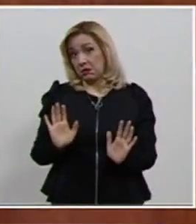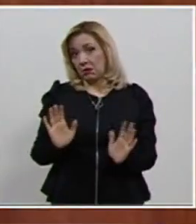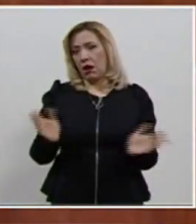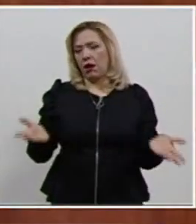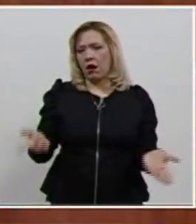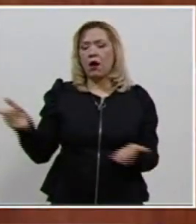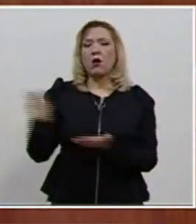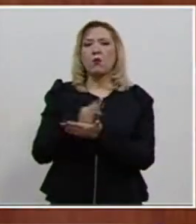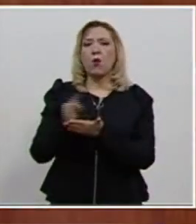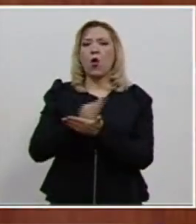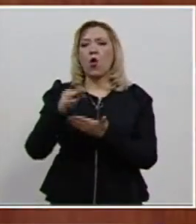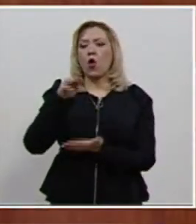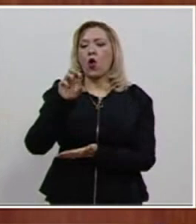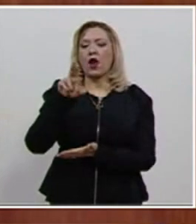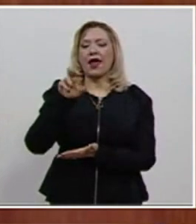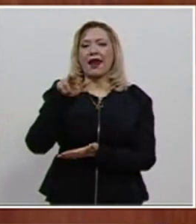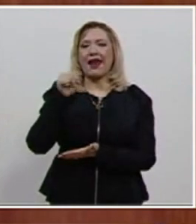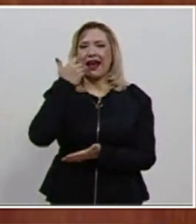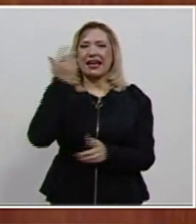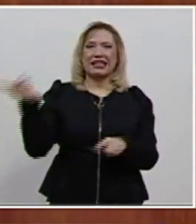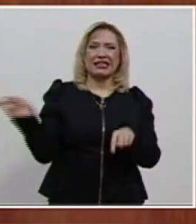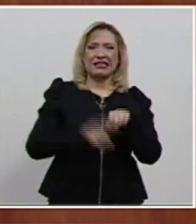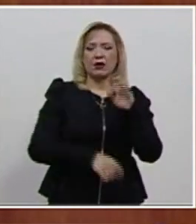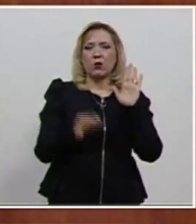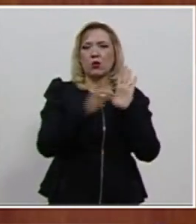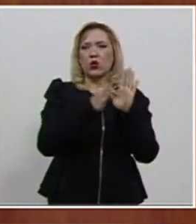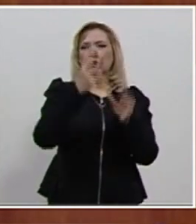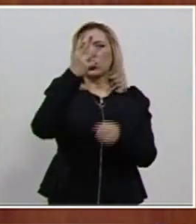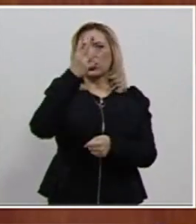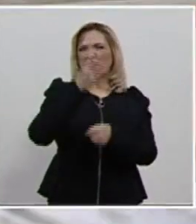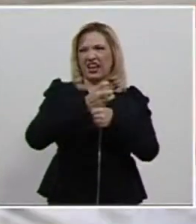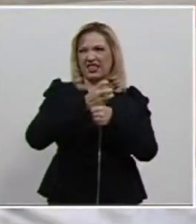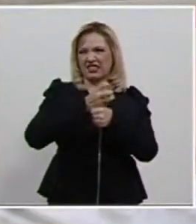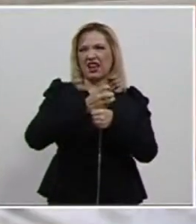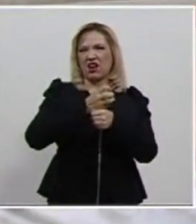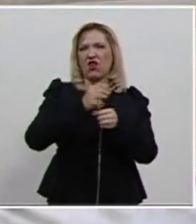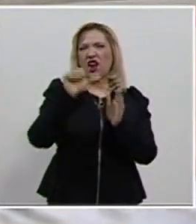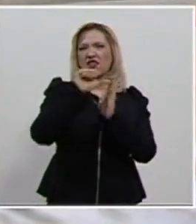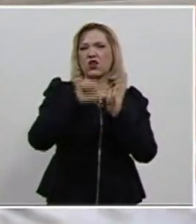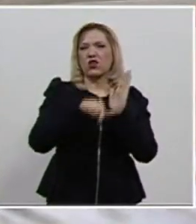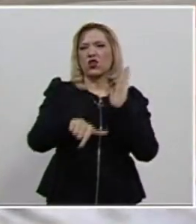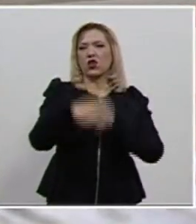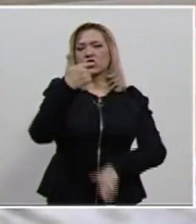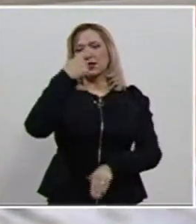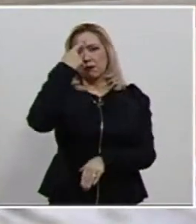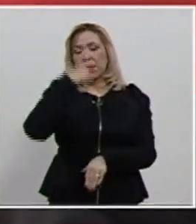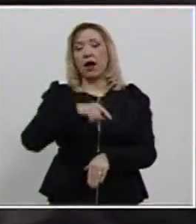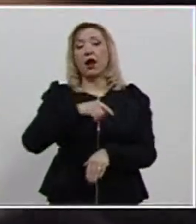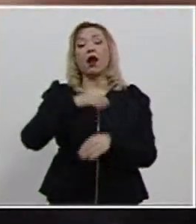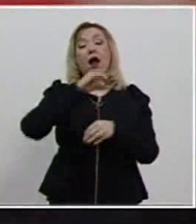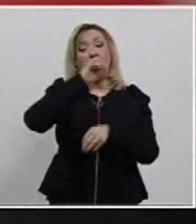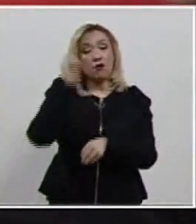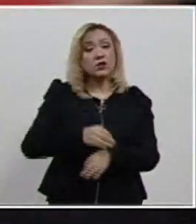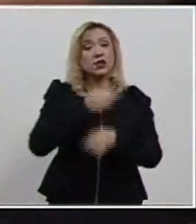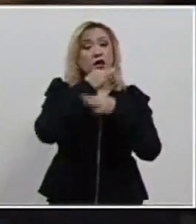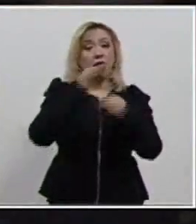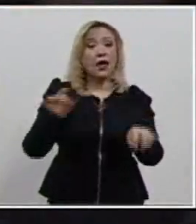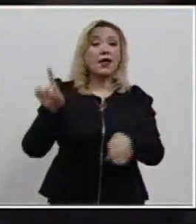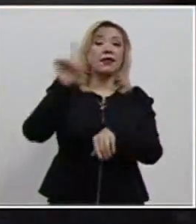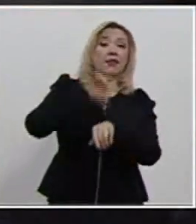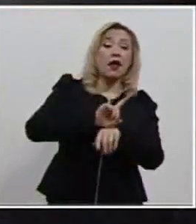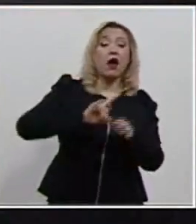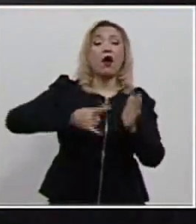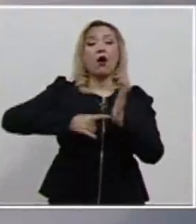eliminara el apartado 3 del artículo 12 de los lineamientos, relacionado con el deber de informar los días y horas de trabajo